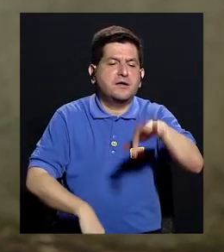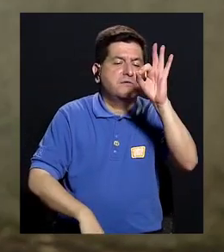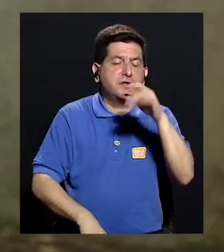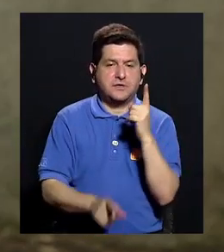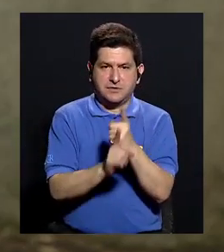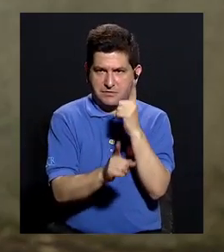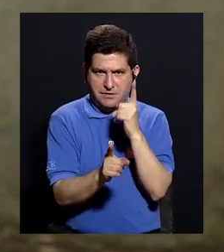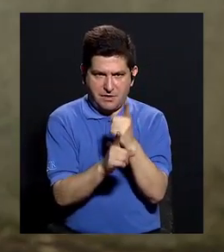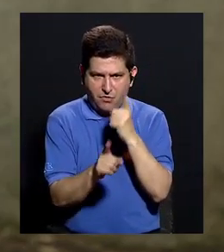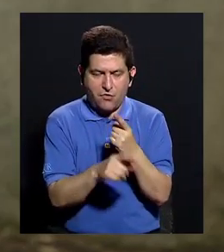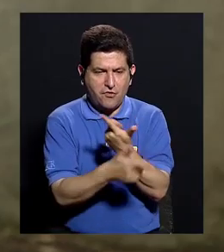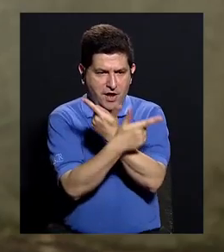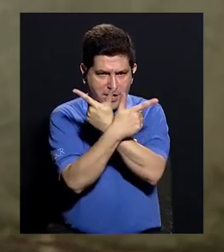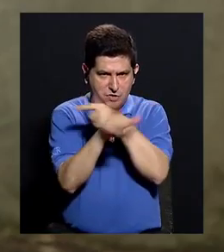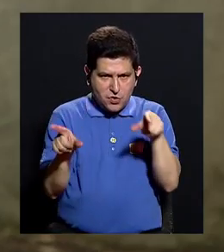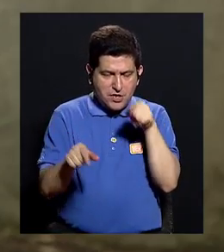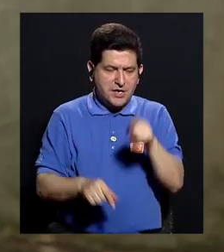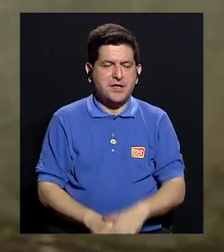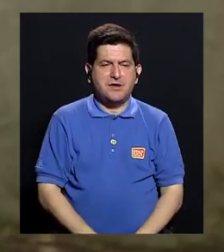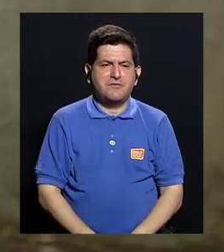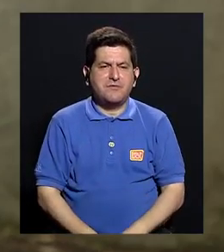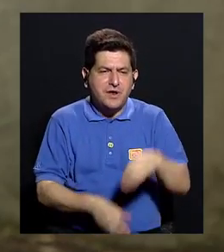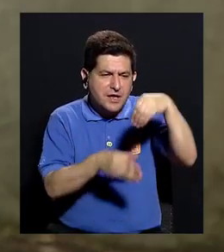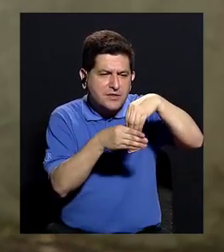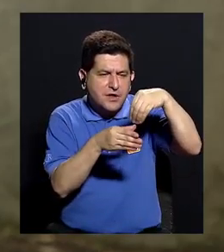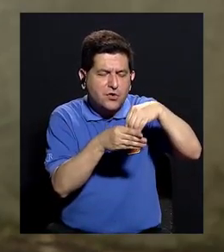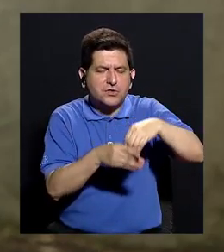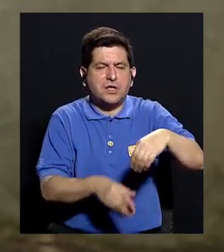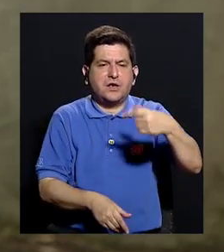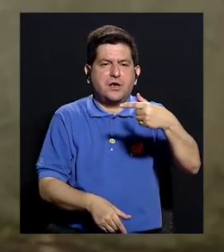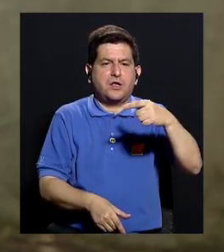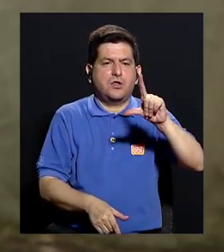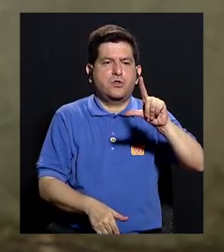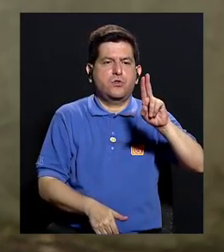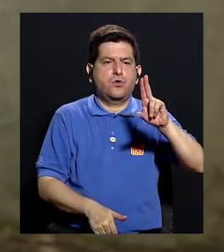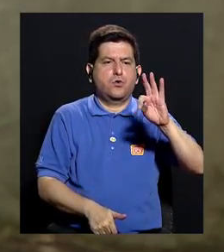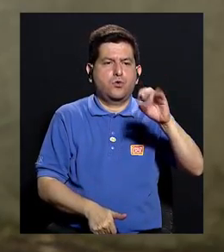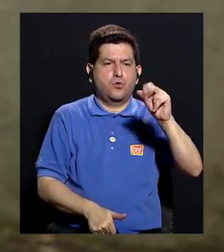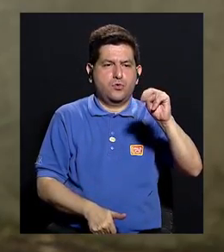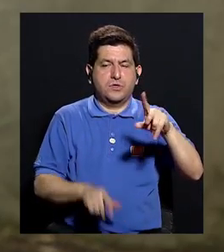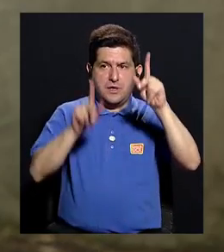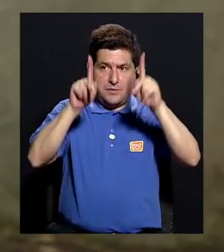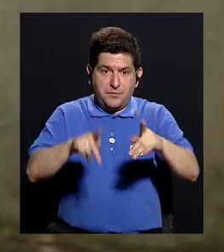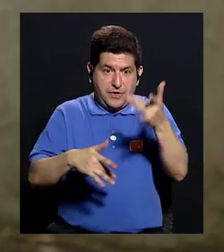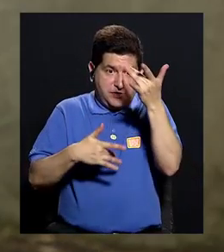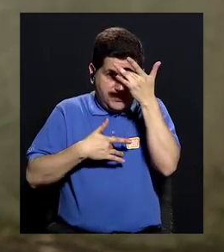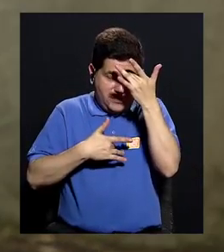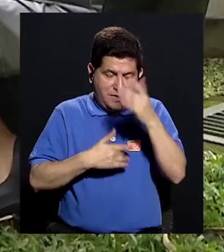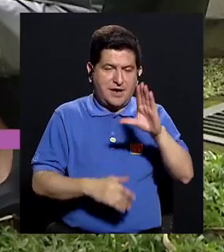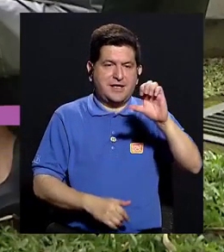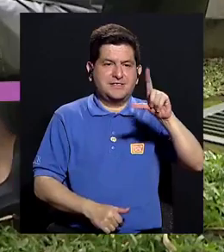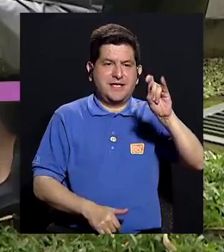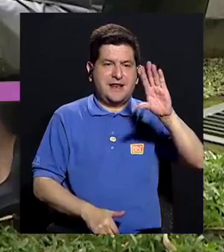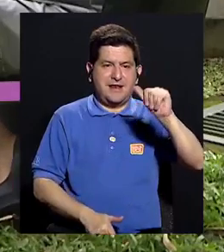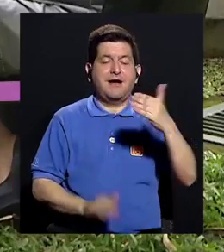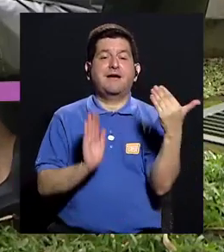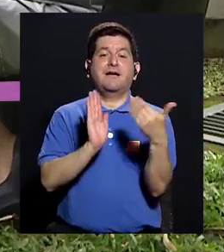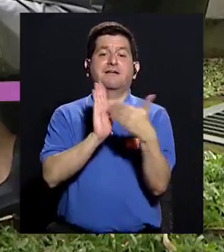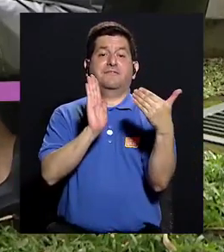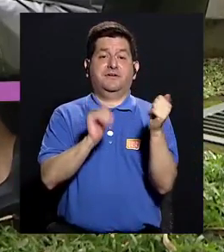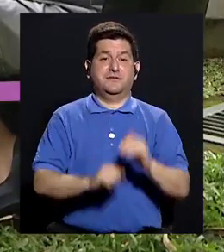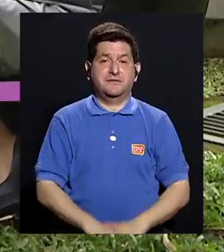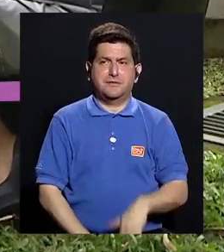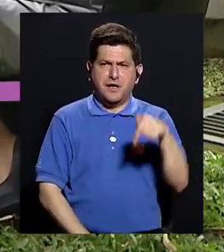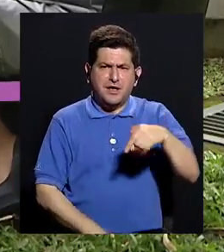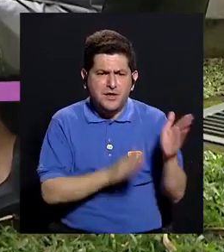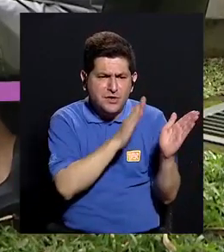nosotros, efectivamente esté libre de esa cantidad de gluten que puede ser nociva para un paciente con enfermedad celíaca. Kimberly, ¿y cómo se preparan